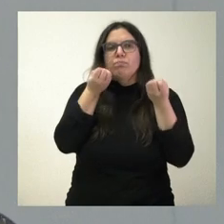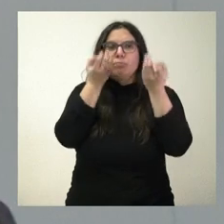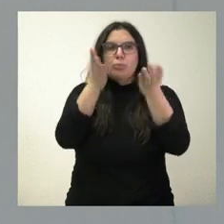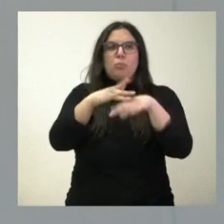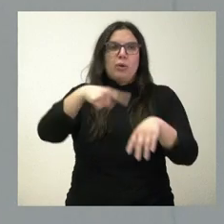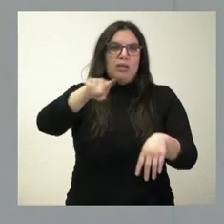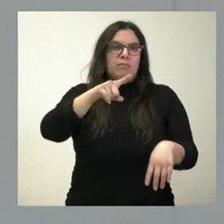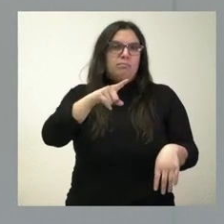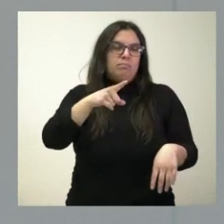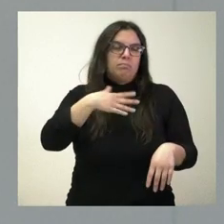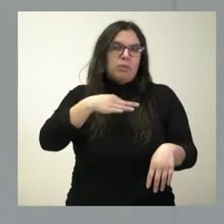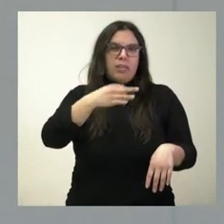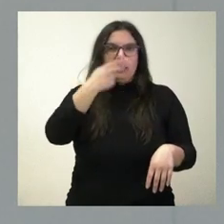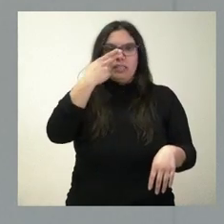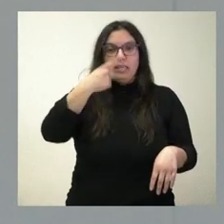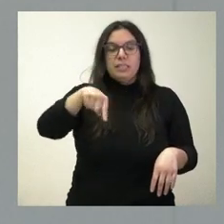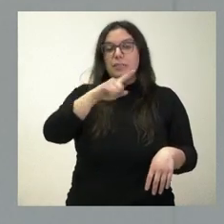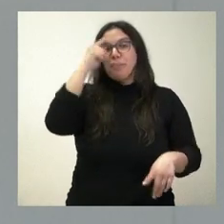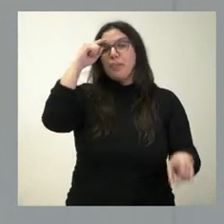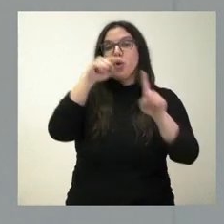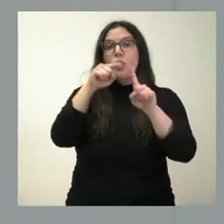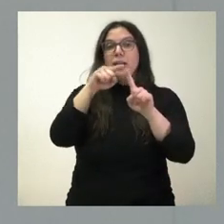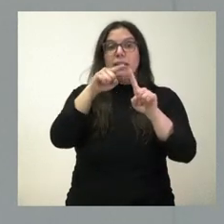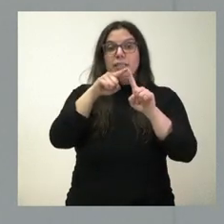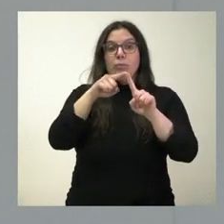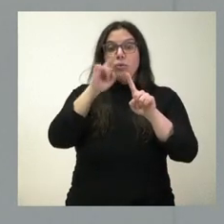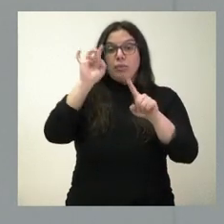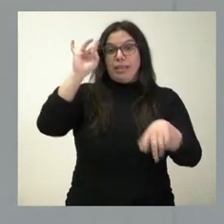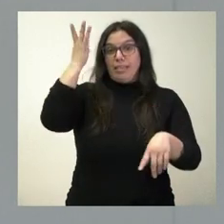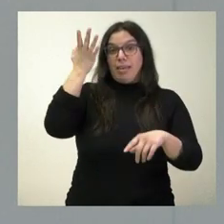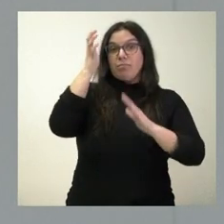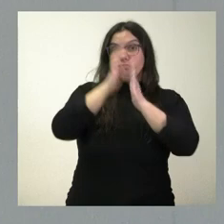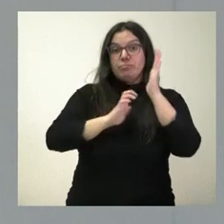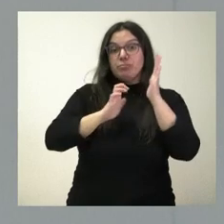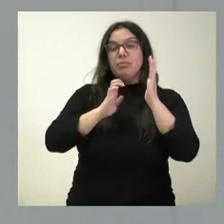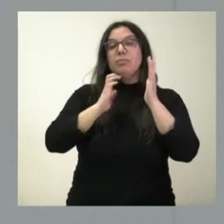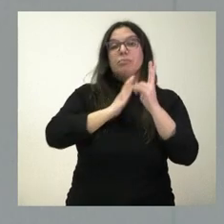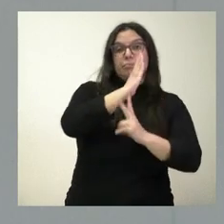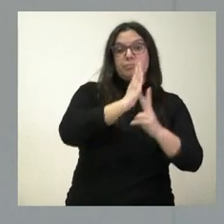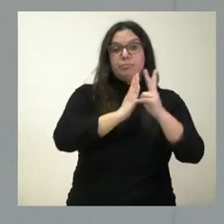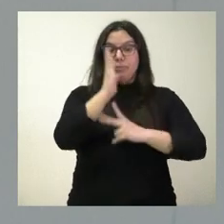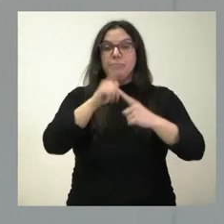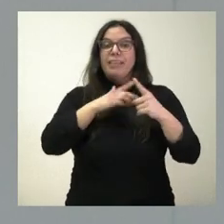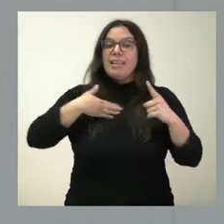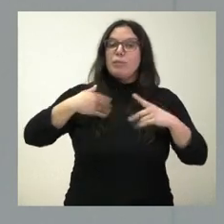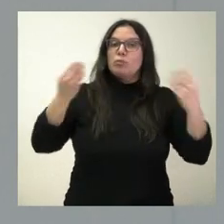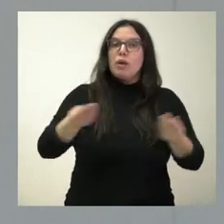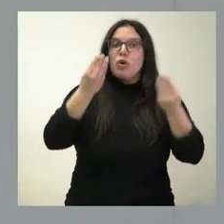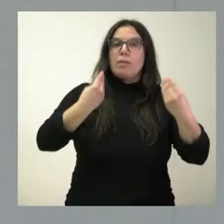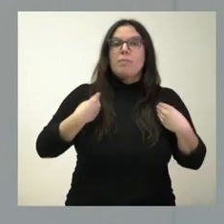interés. El objetivo básico de esta iniciativa era, por un lado, mejorar la vida de las personas de Castilla y León.